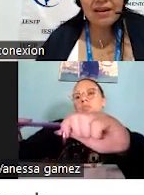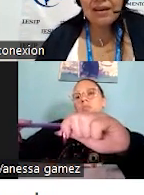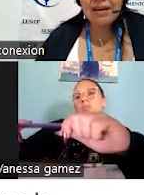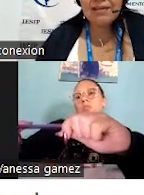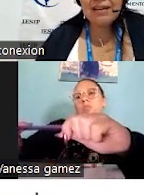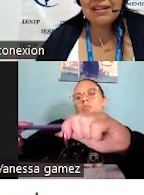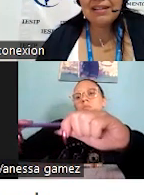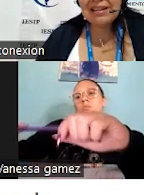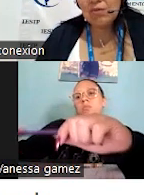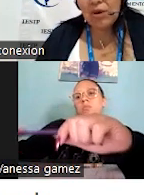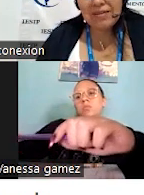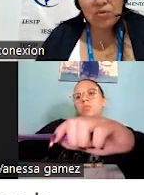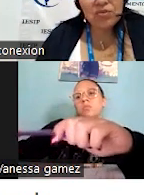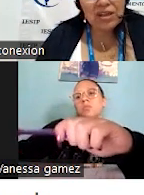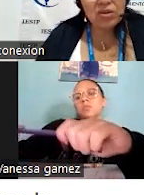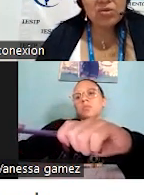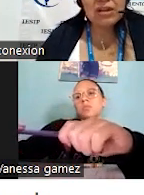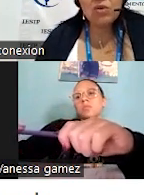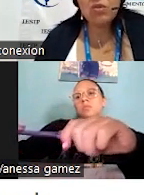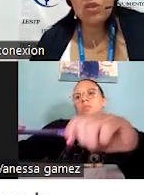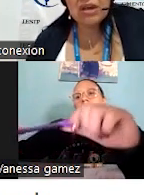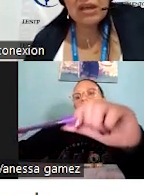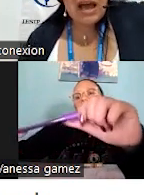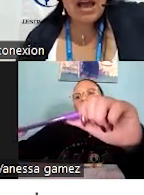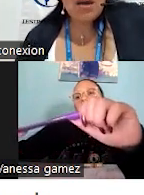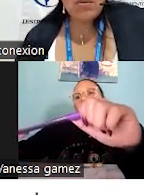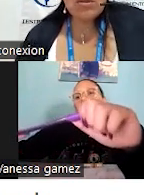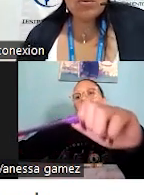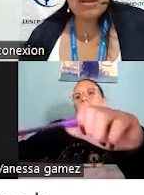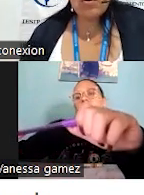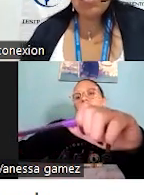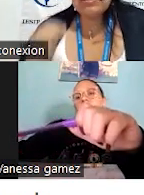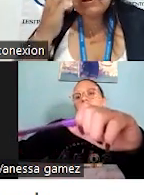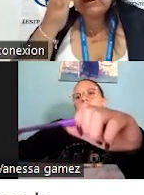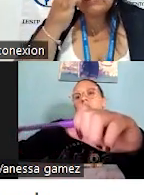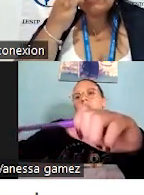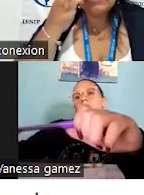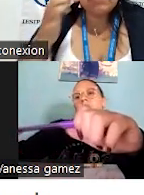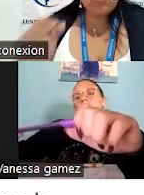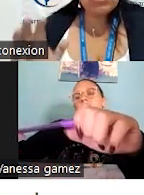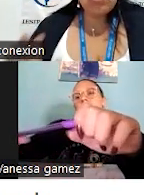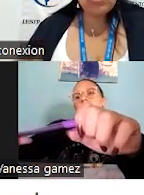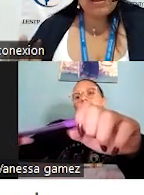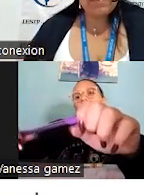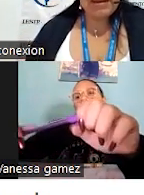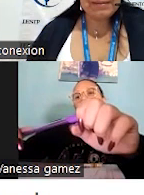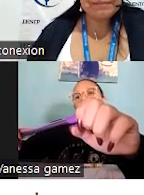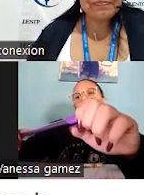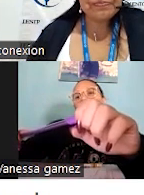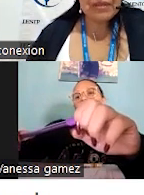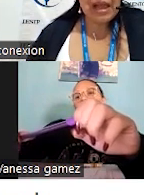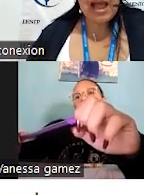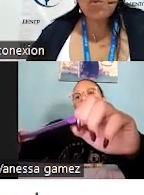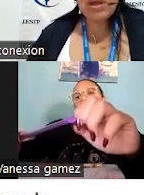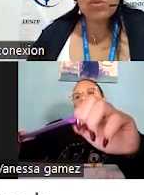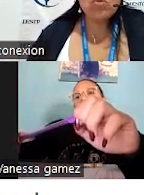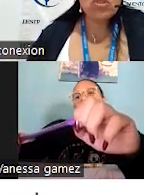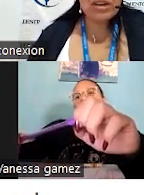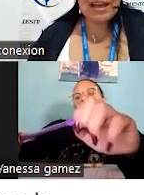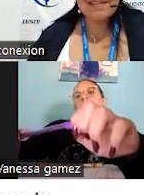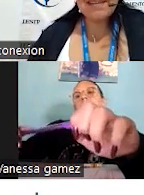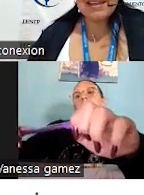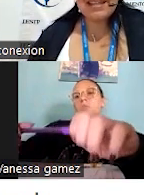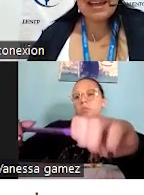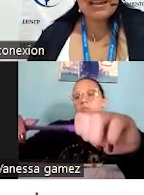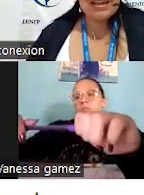obsequiar, este, le tenemos este obsequio, tal cosa. Ah, bueno, digo, le obsequiamos una hora de spa. Ah, bueno,